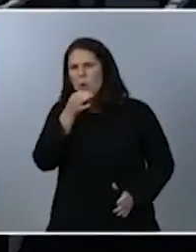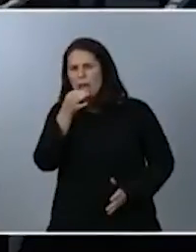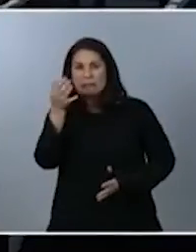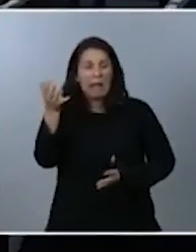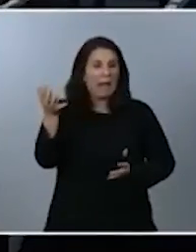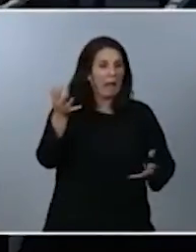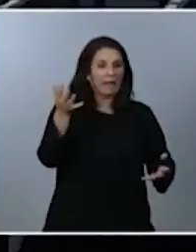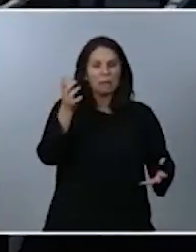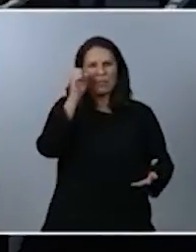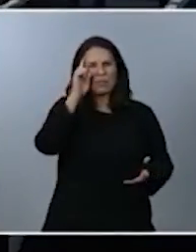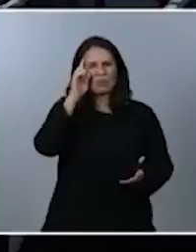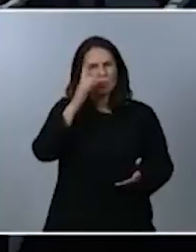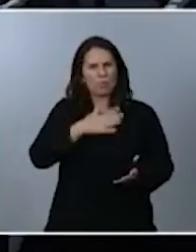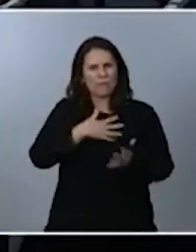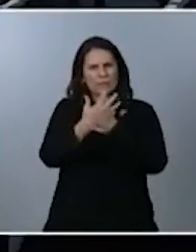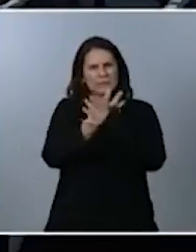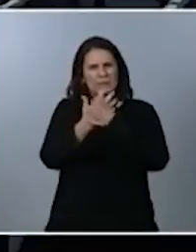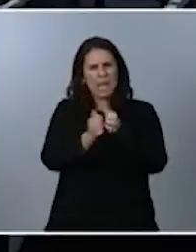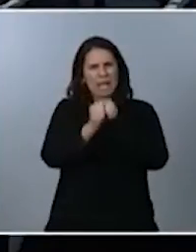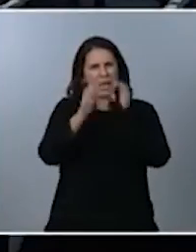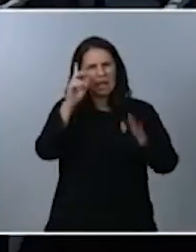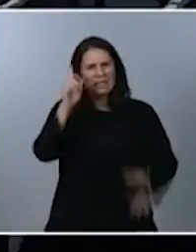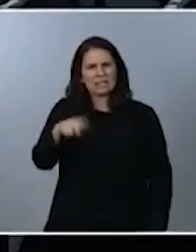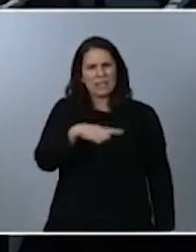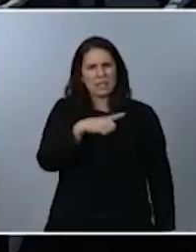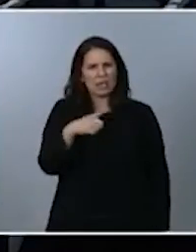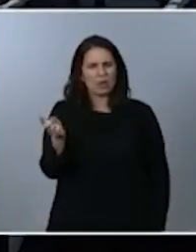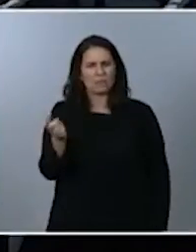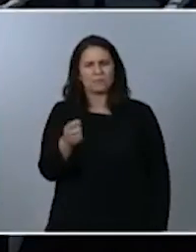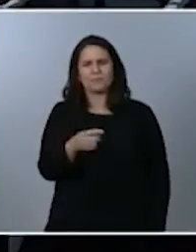aclararnos esto. Y también otra aclaración.